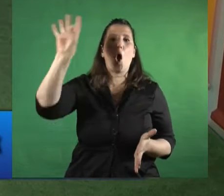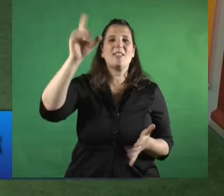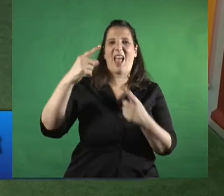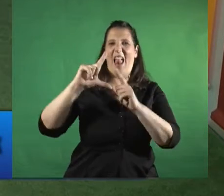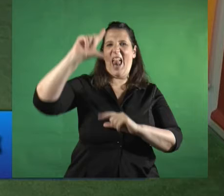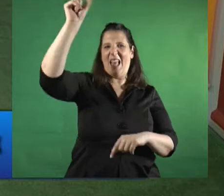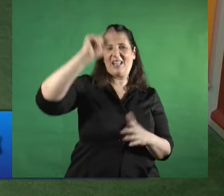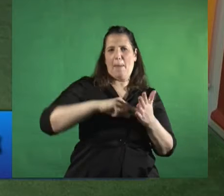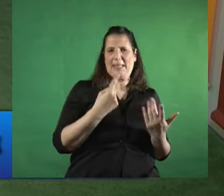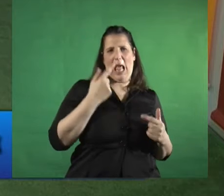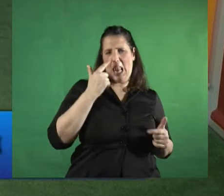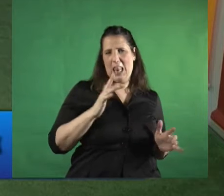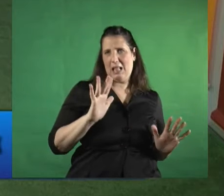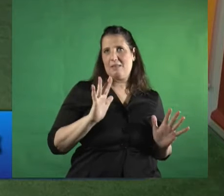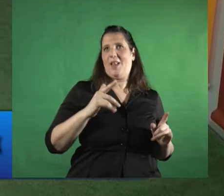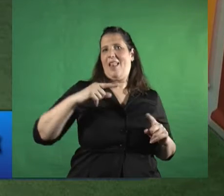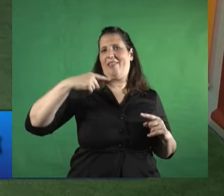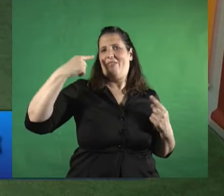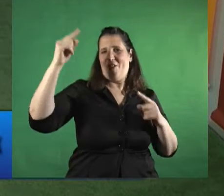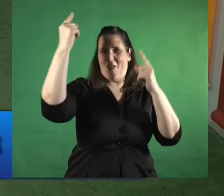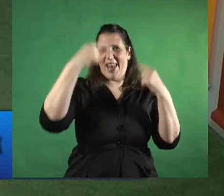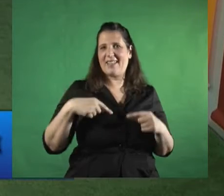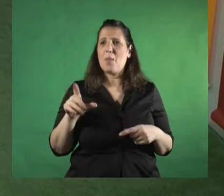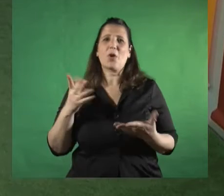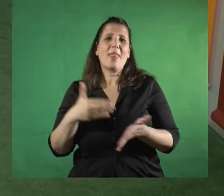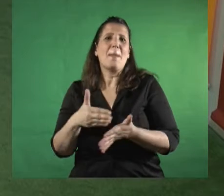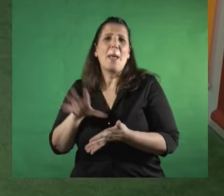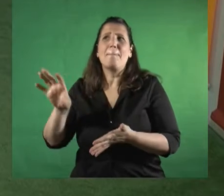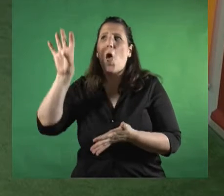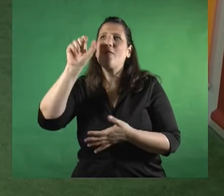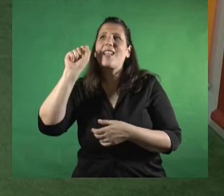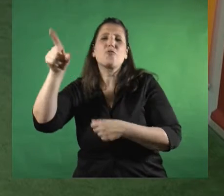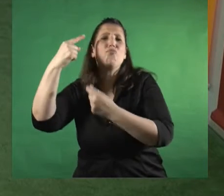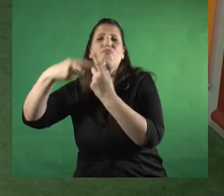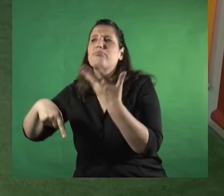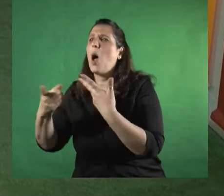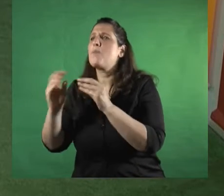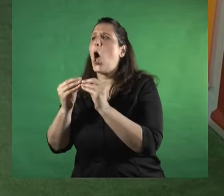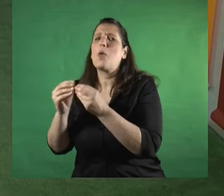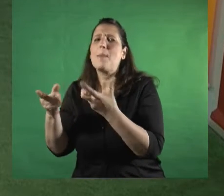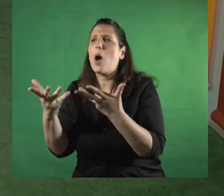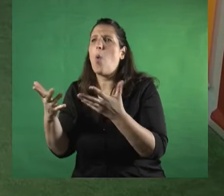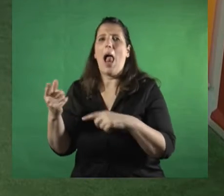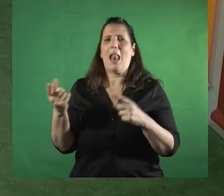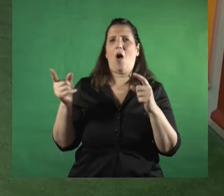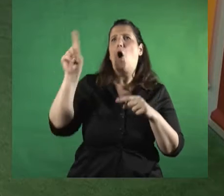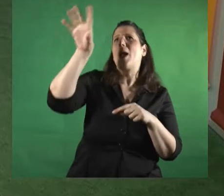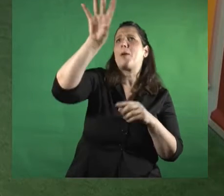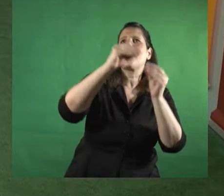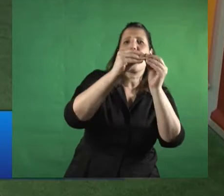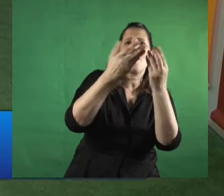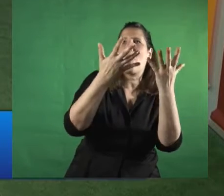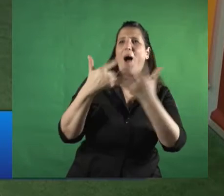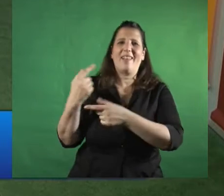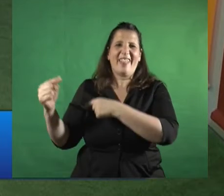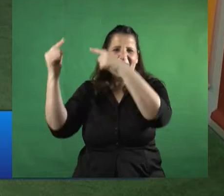sus propios problemáticas sus propias características entonces generar esta manera de darle el recurso para que después cada